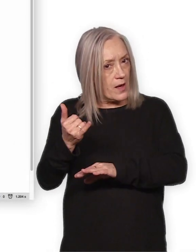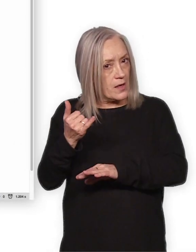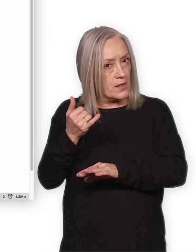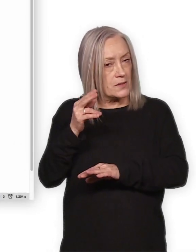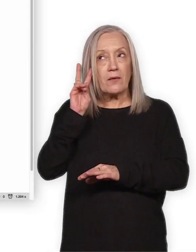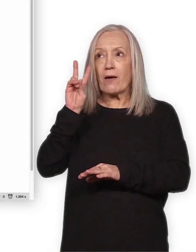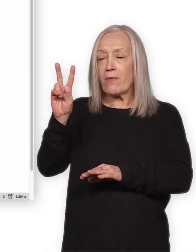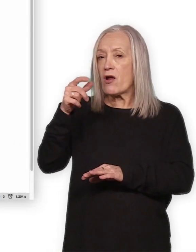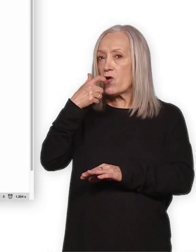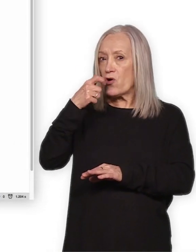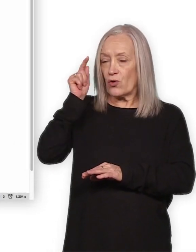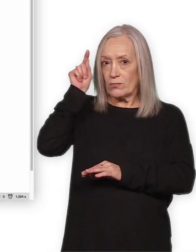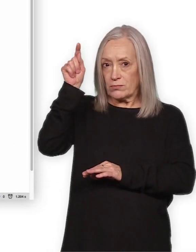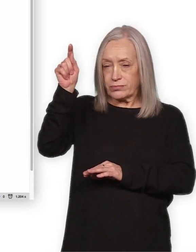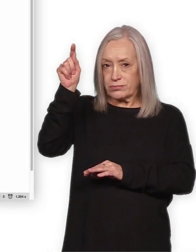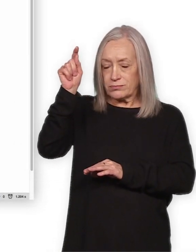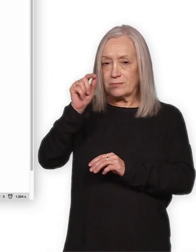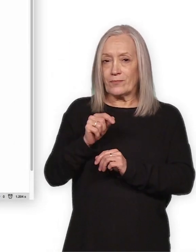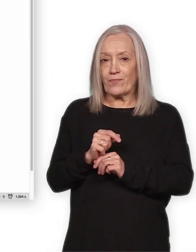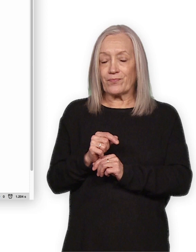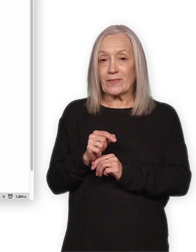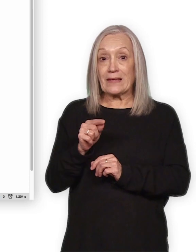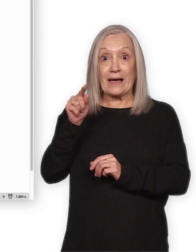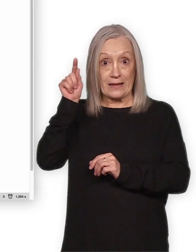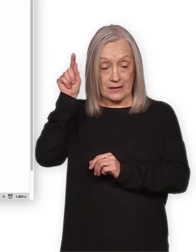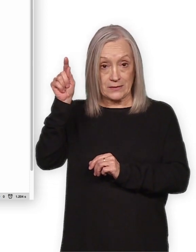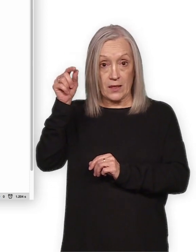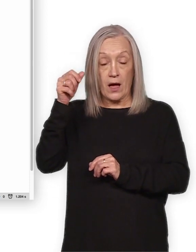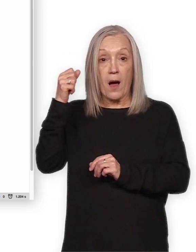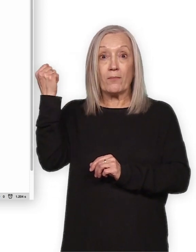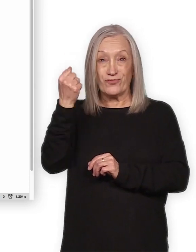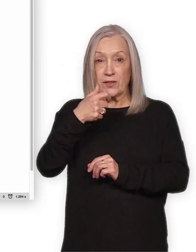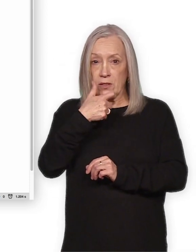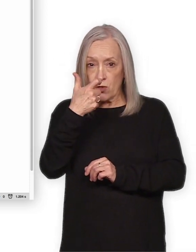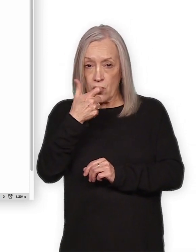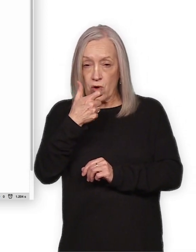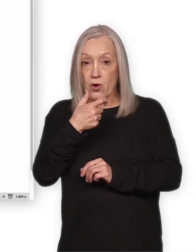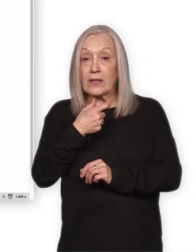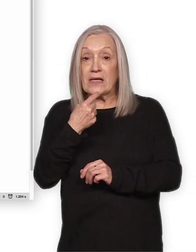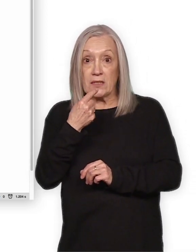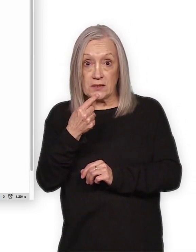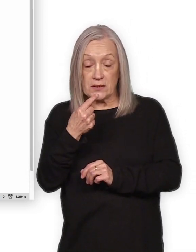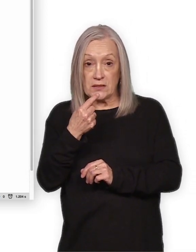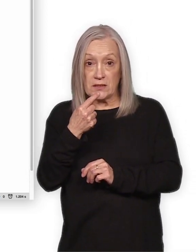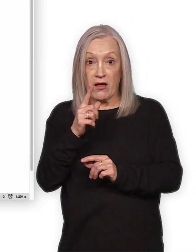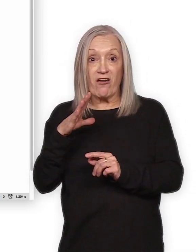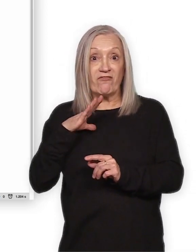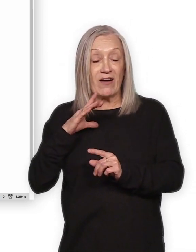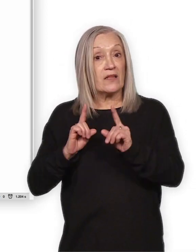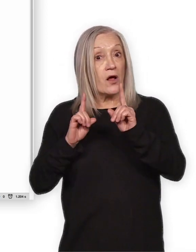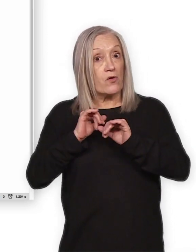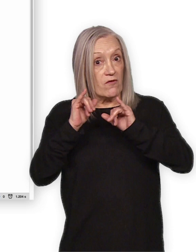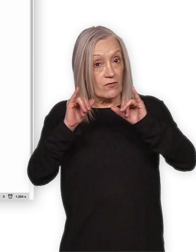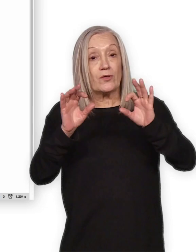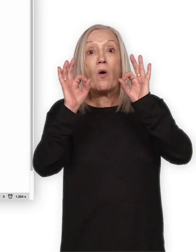detectarse omisiones, se mostrará un mensaje de estas características. Y resaltados en color rojo, se mostrarán